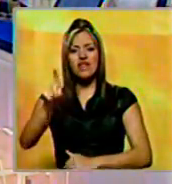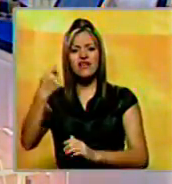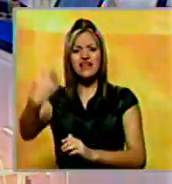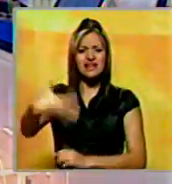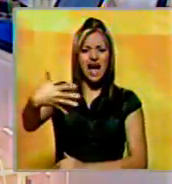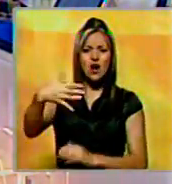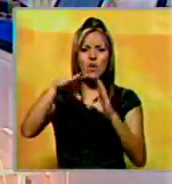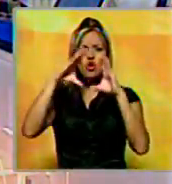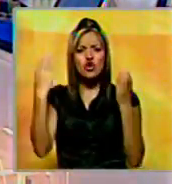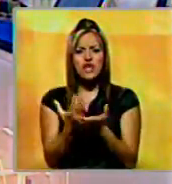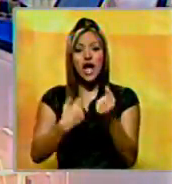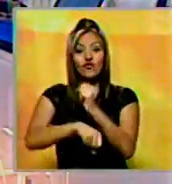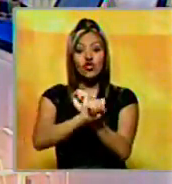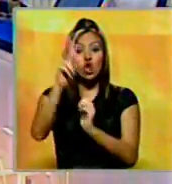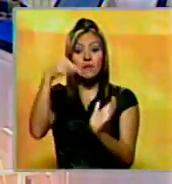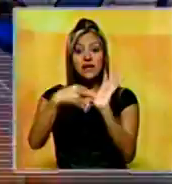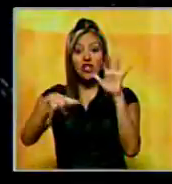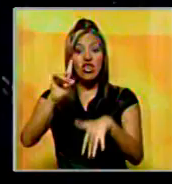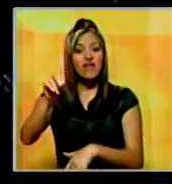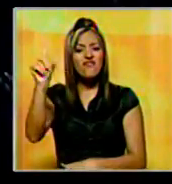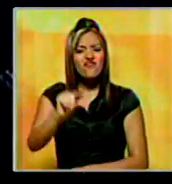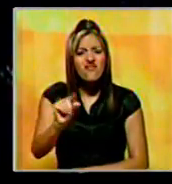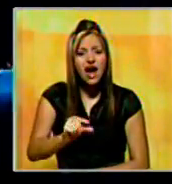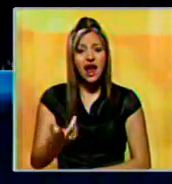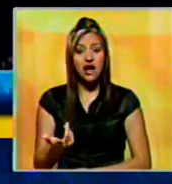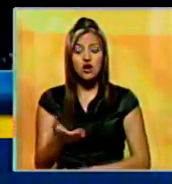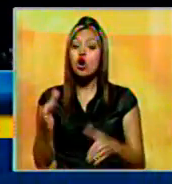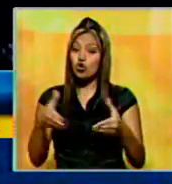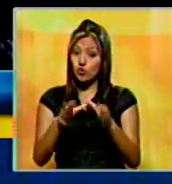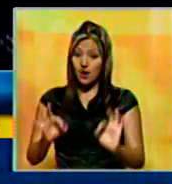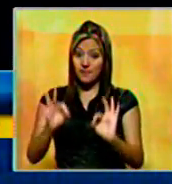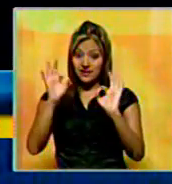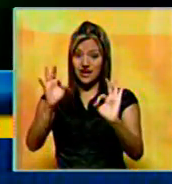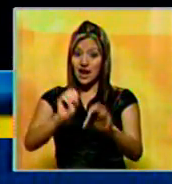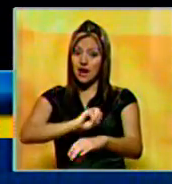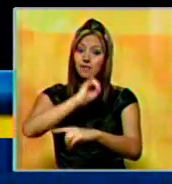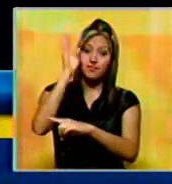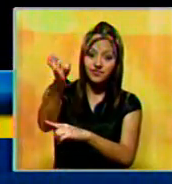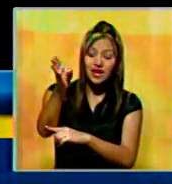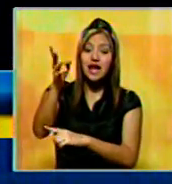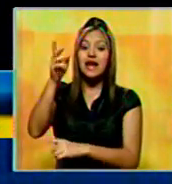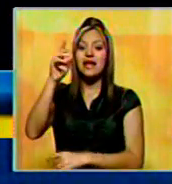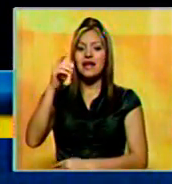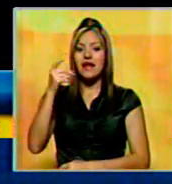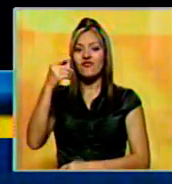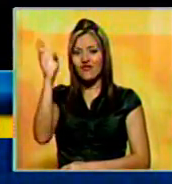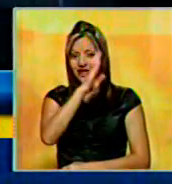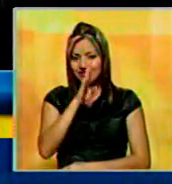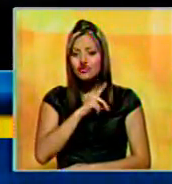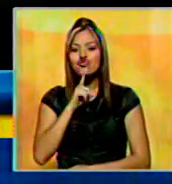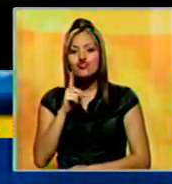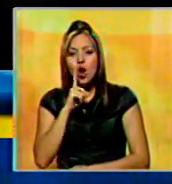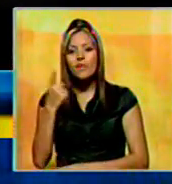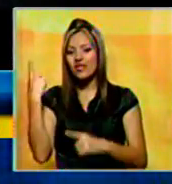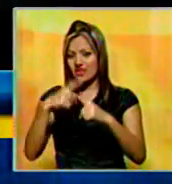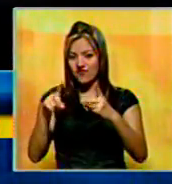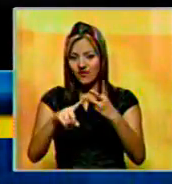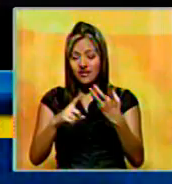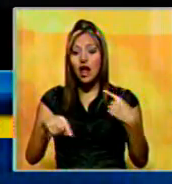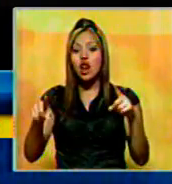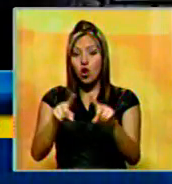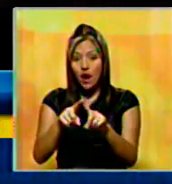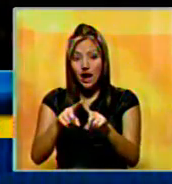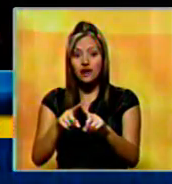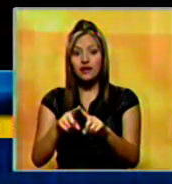costos por el Mundial de Fútbol 2014. Los grupos especiales serán enviados a Río de Janeiro, Minas Gerais, Bahía, Ceará